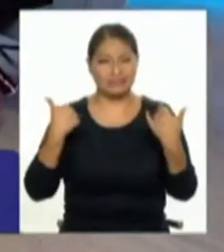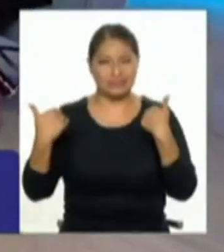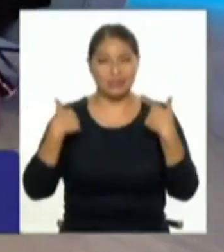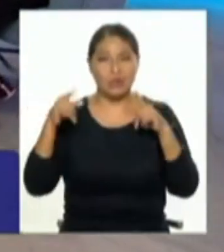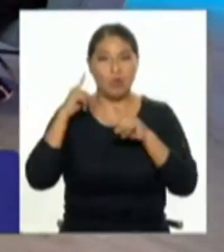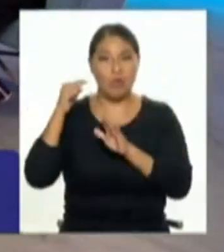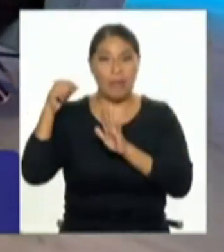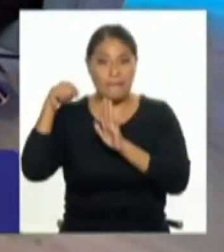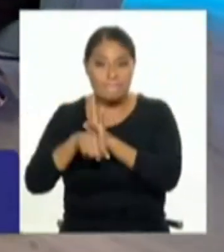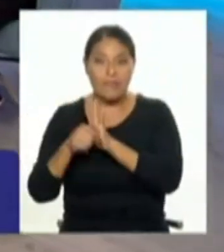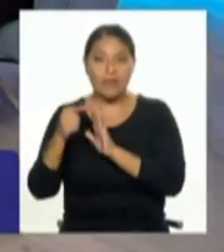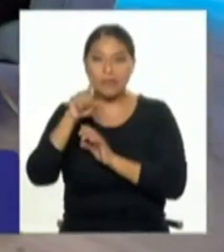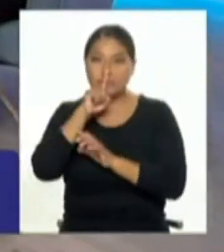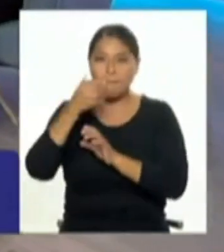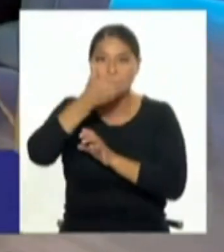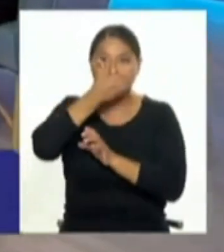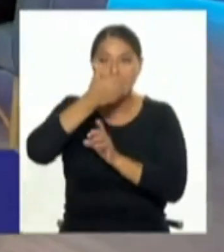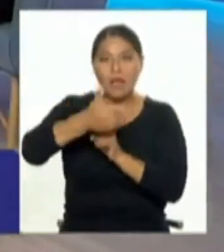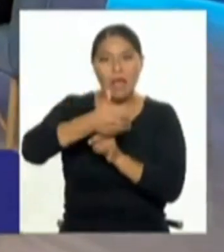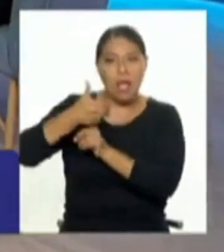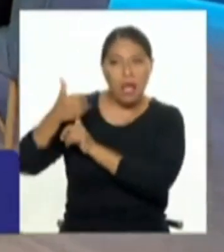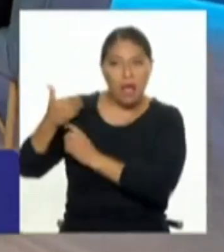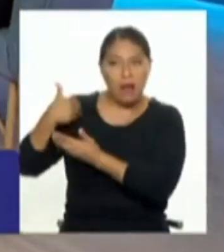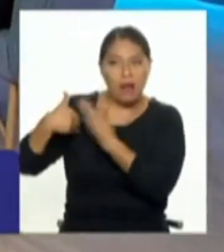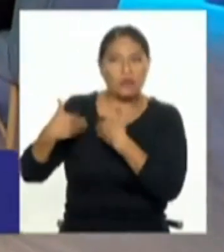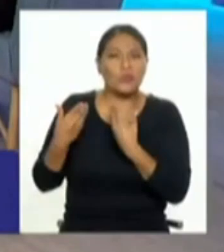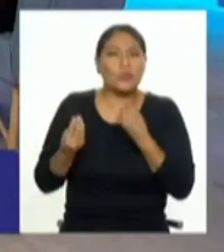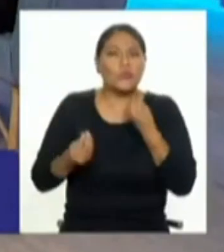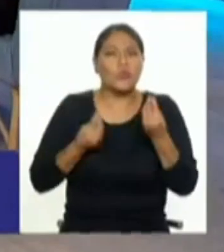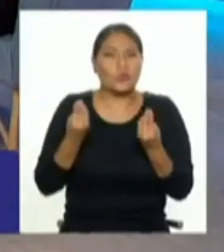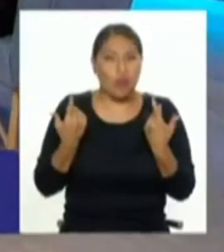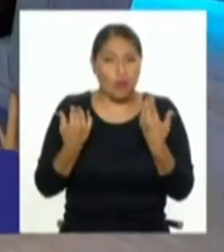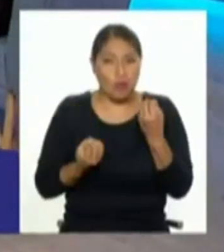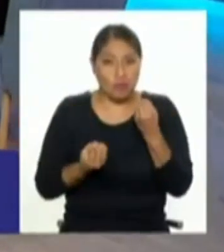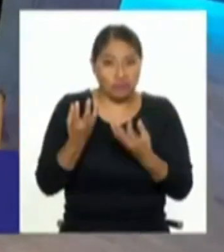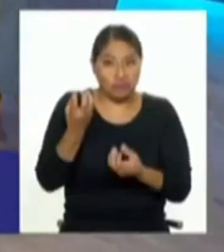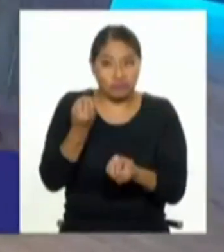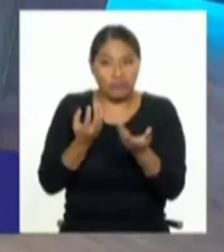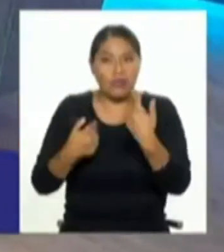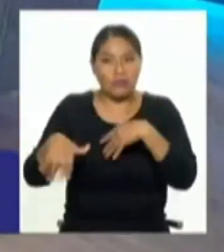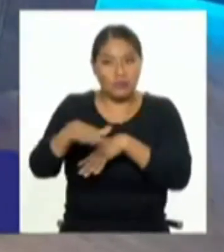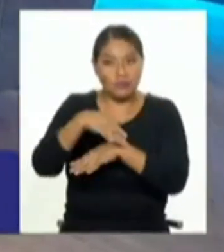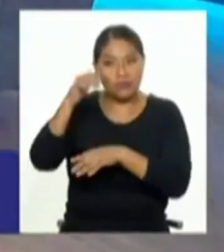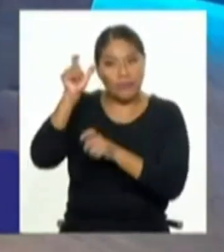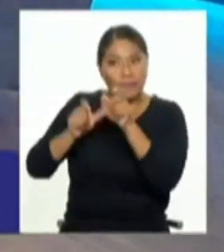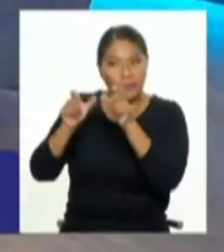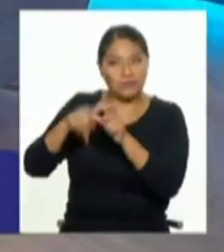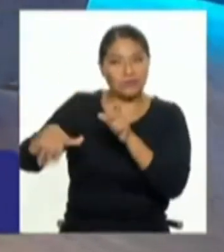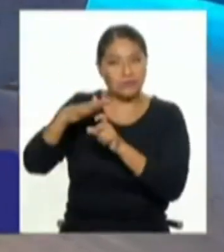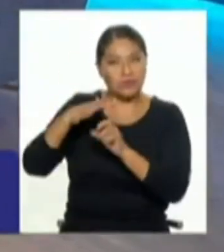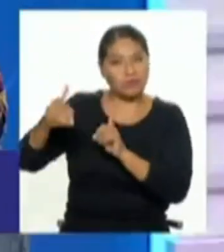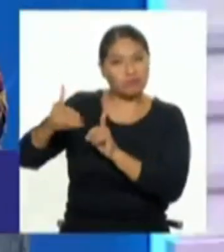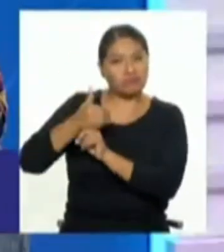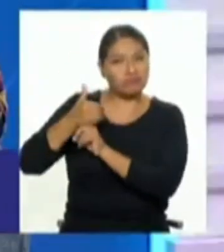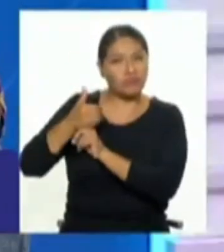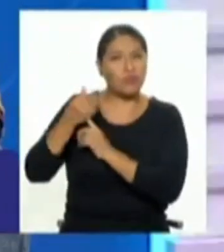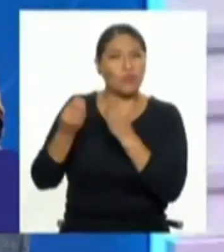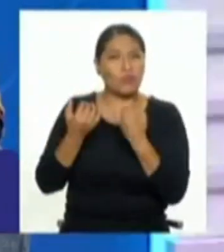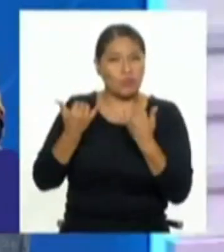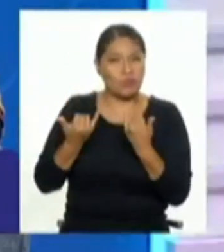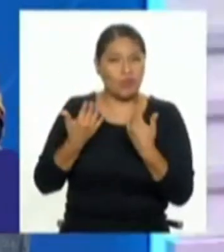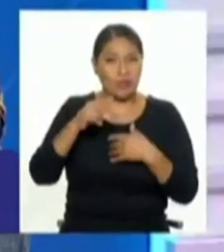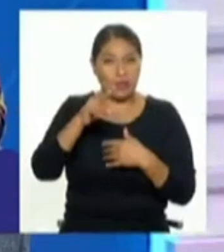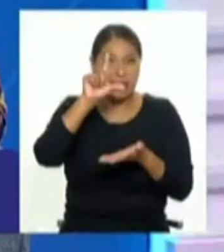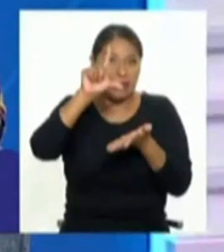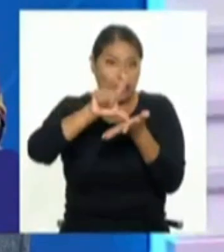crimen organizado bandas y toda esta cuestión parece que recién está apareciendo esta cuestión de las extorsiones y otras cosas pero en sí mismo la